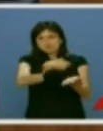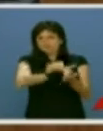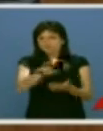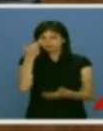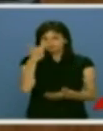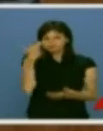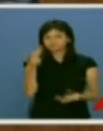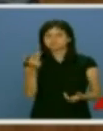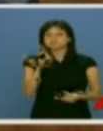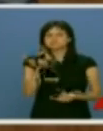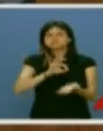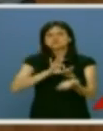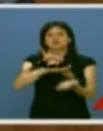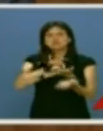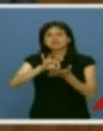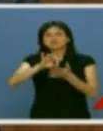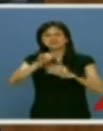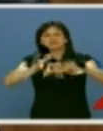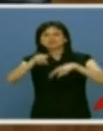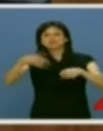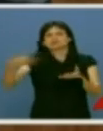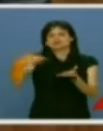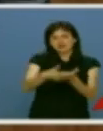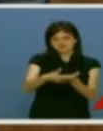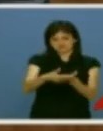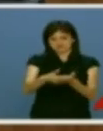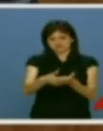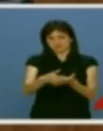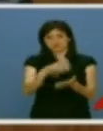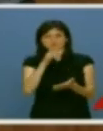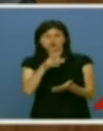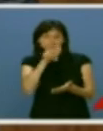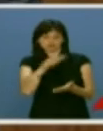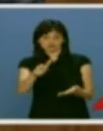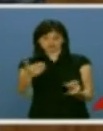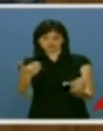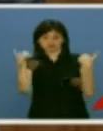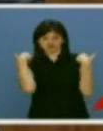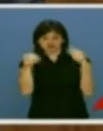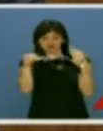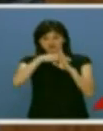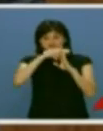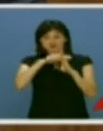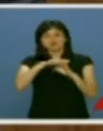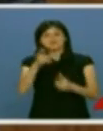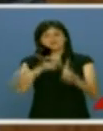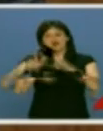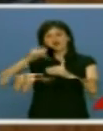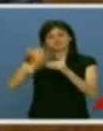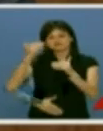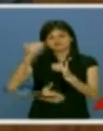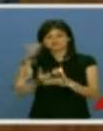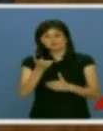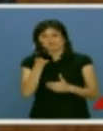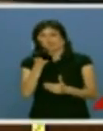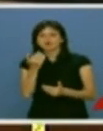interesante el servicio de transporte a la demanda que anuncia para sus altos cargos, sus limitaciones de viajes a los que tengan la